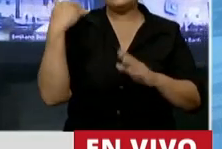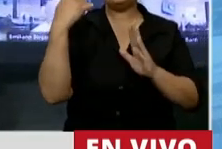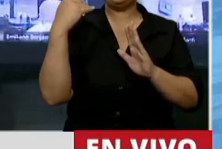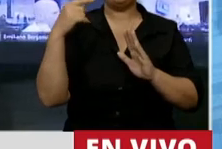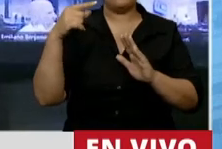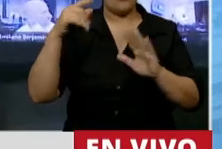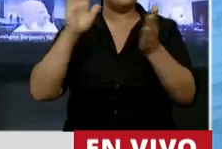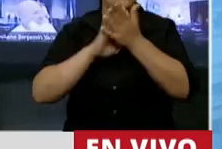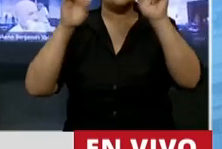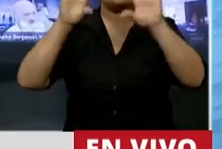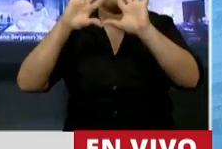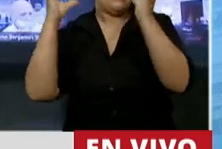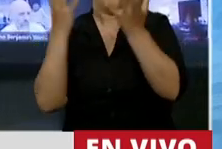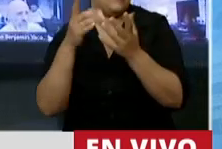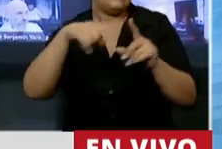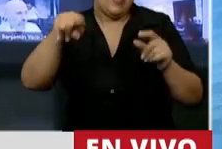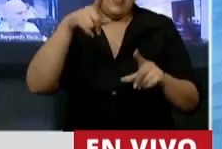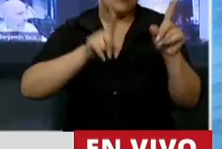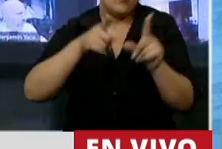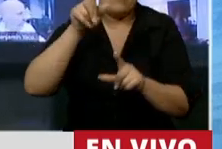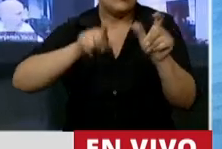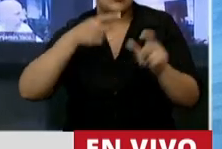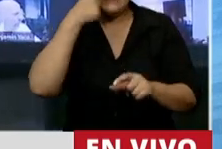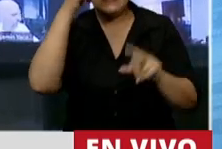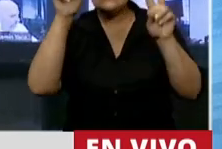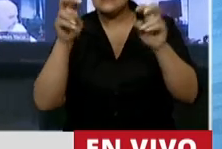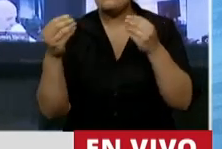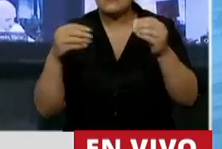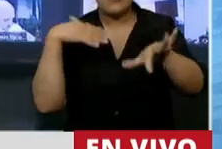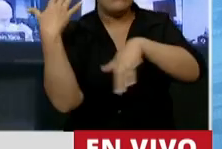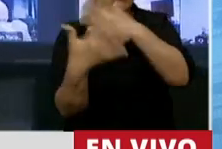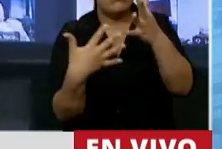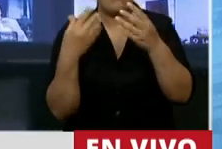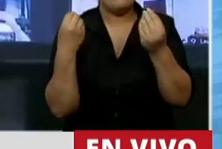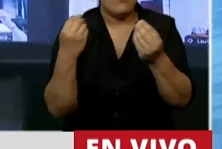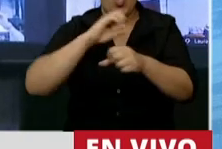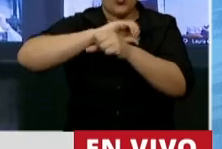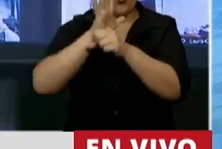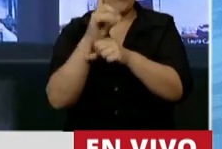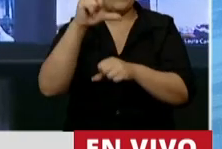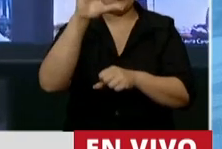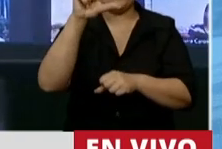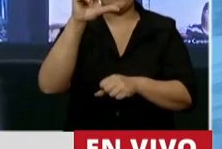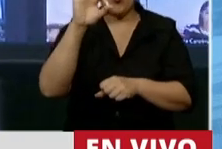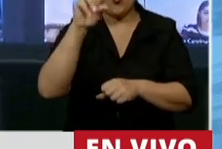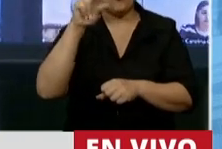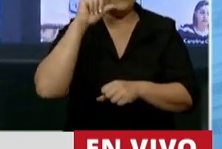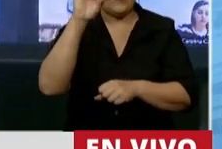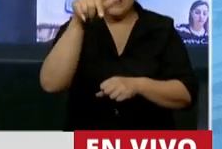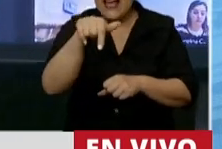materia ambiental a aquellos a los que nos interesa el tema es precisamente el COVID-19. Esta es nuestra última